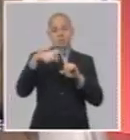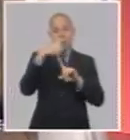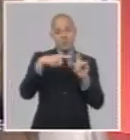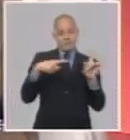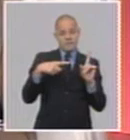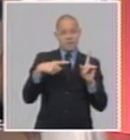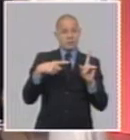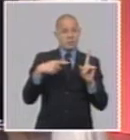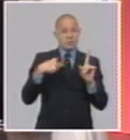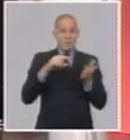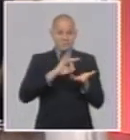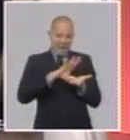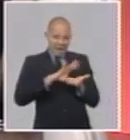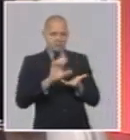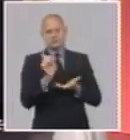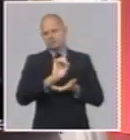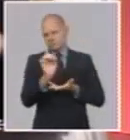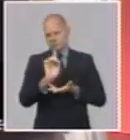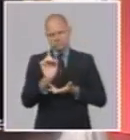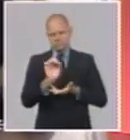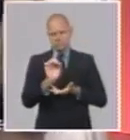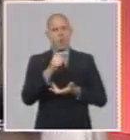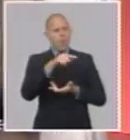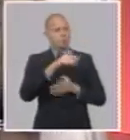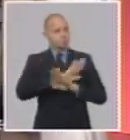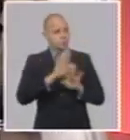es idóneo y puede realizar su trabajo con eficiencia.